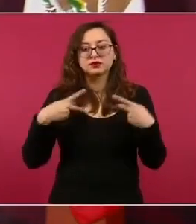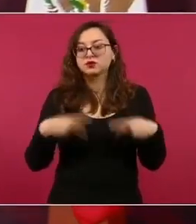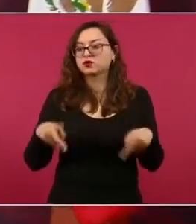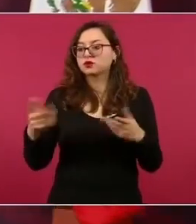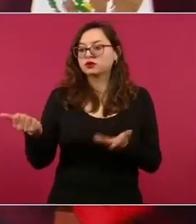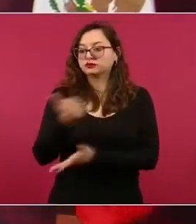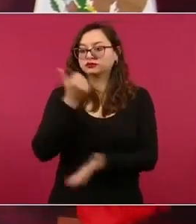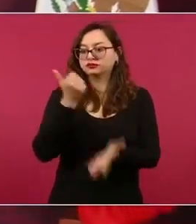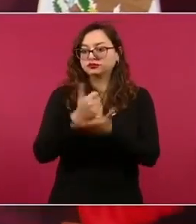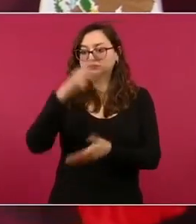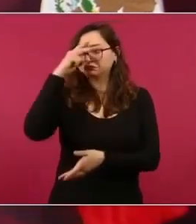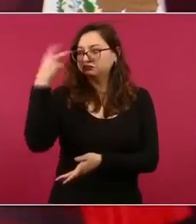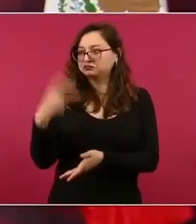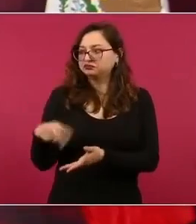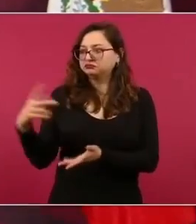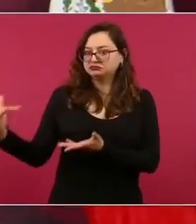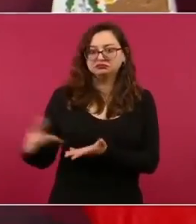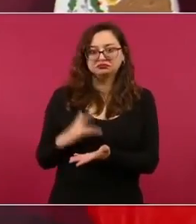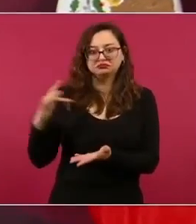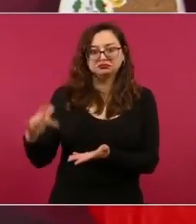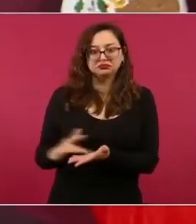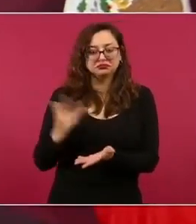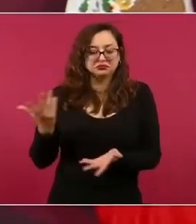originarios de